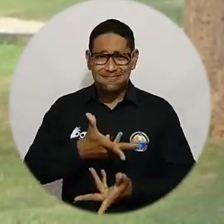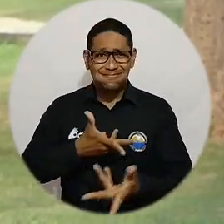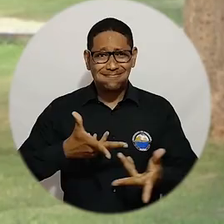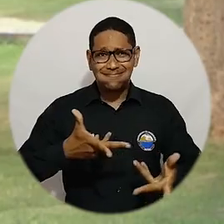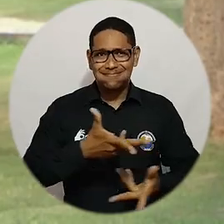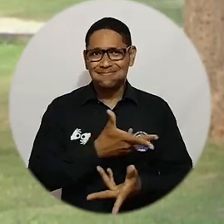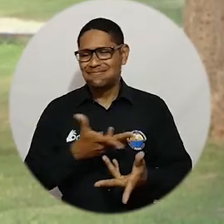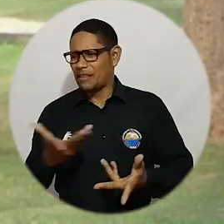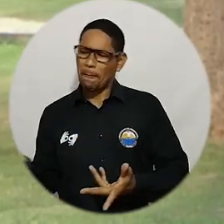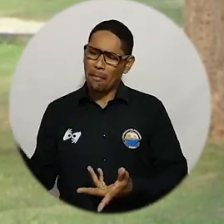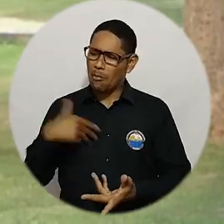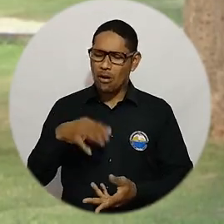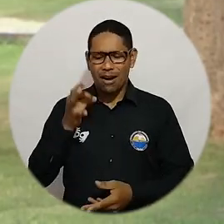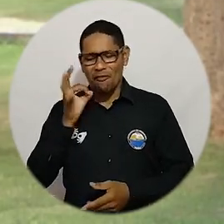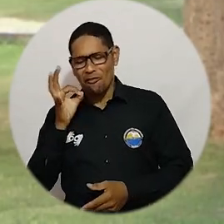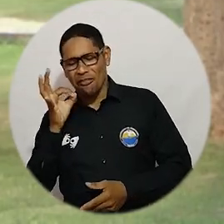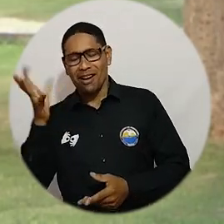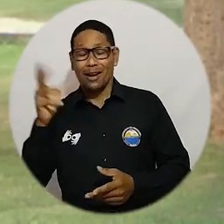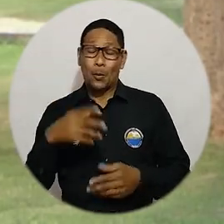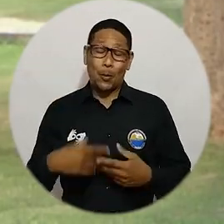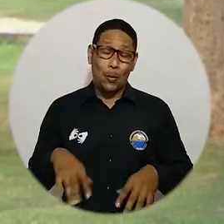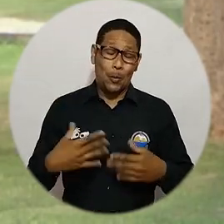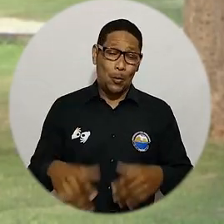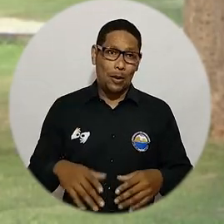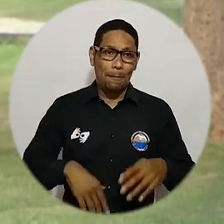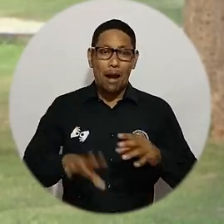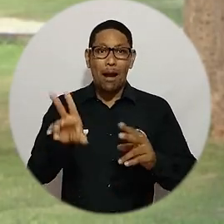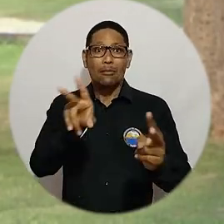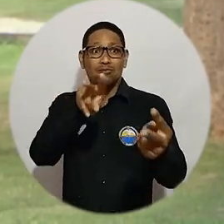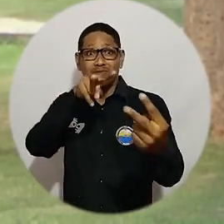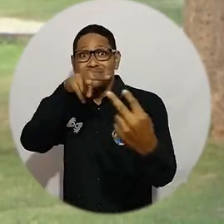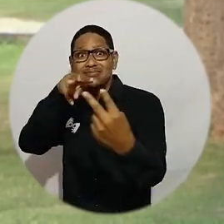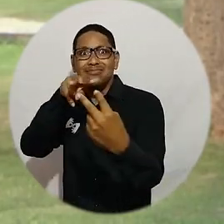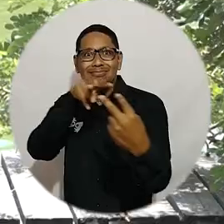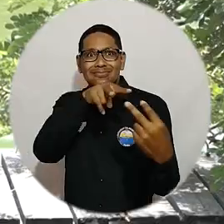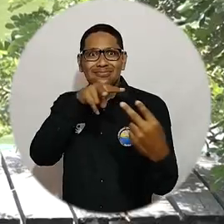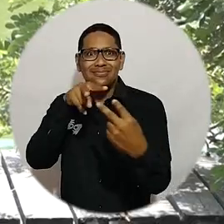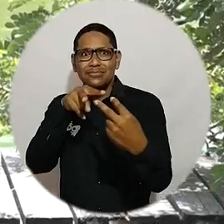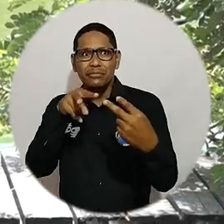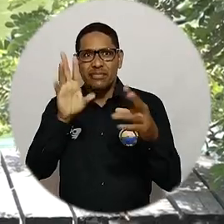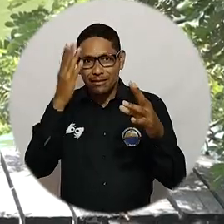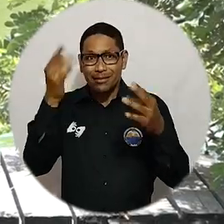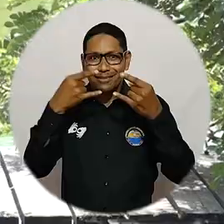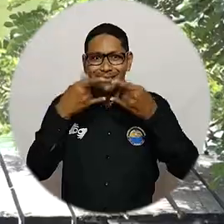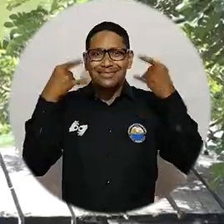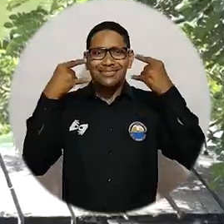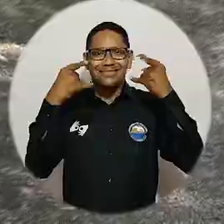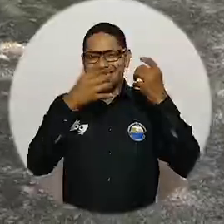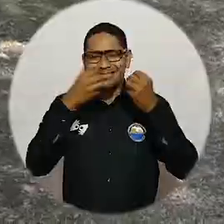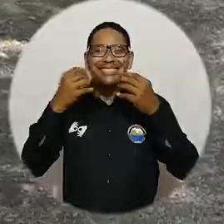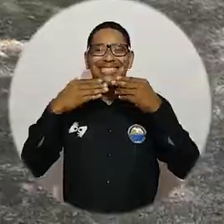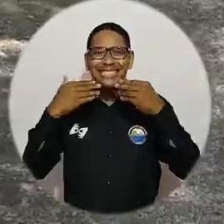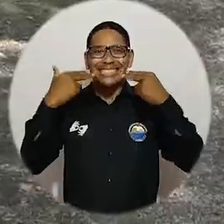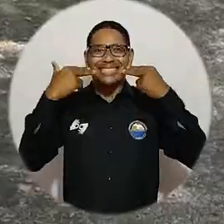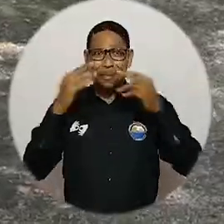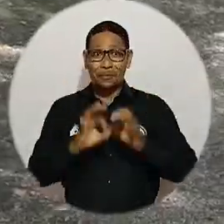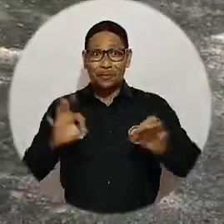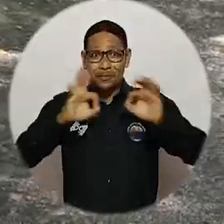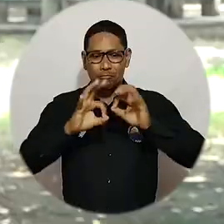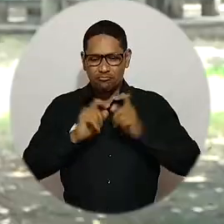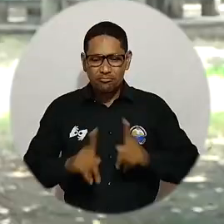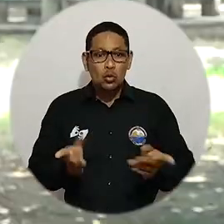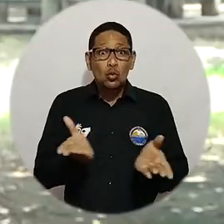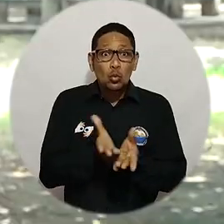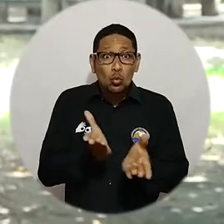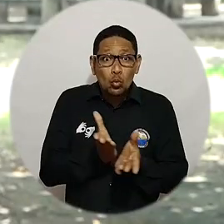lazos de amistad y de tomarse un café, pero también más allá de ver a los ojos en el tapabocas, ver la sonrisa de la